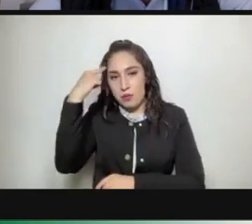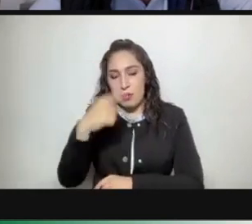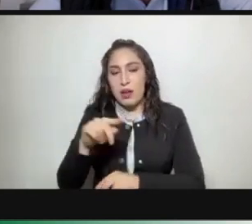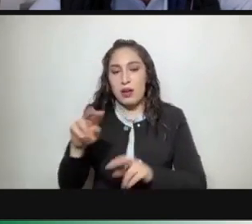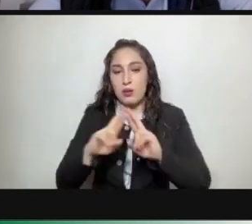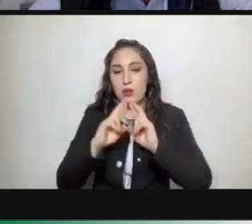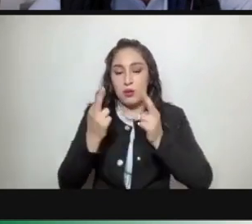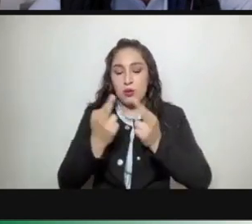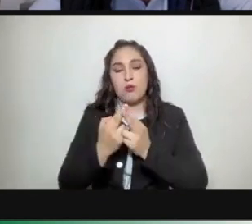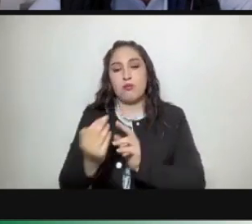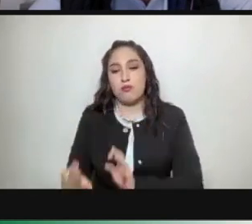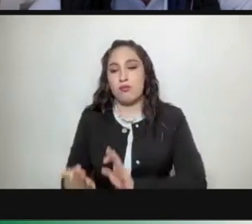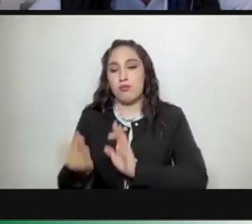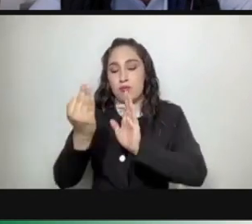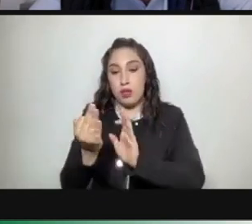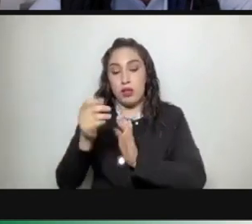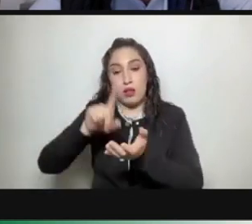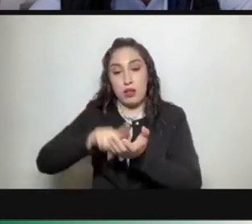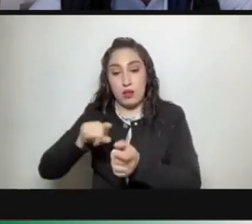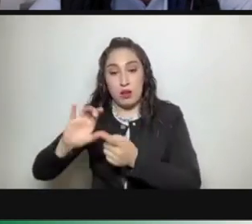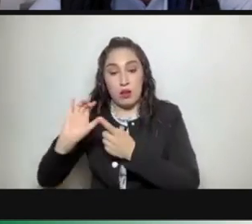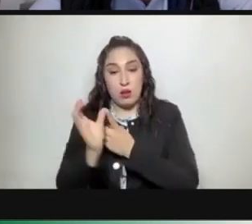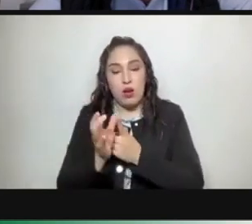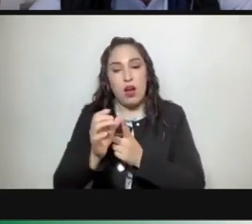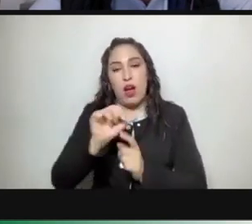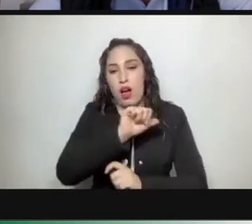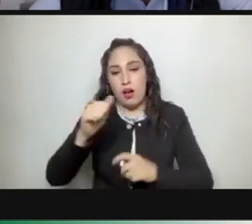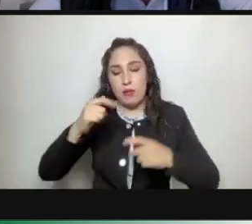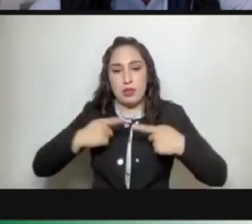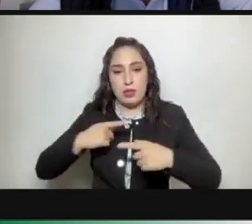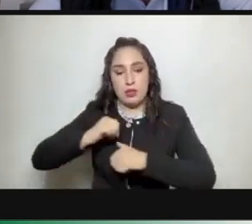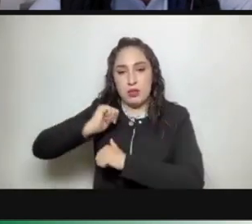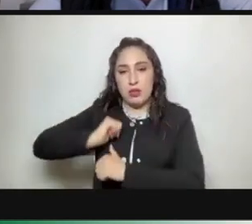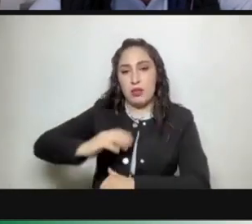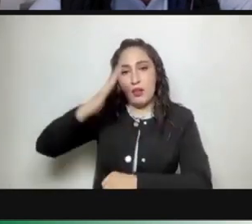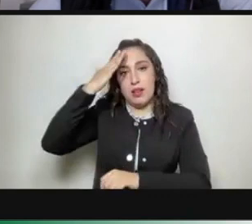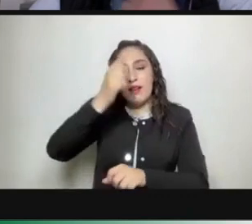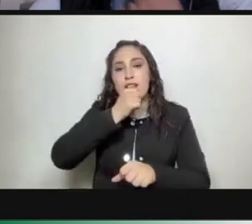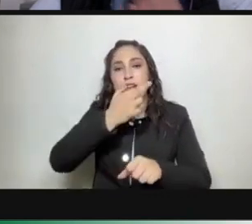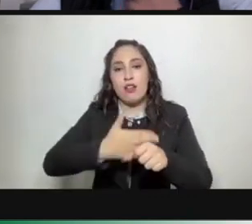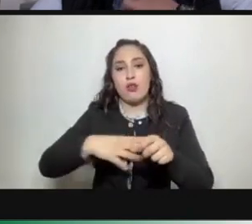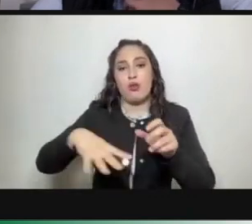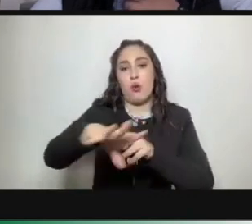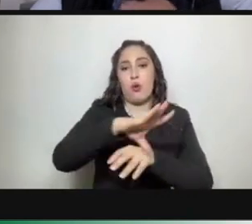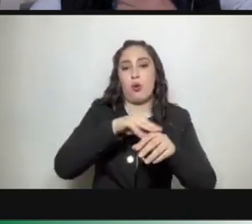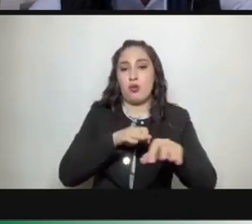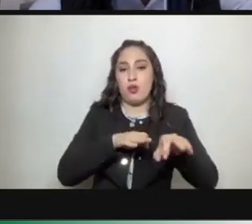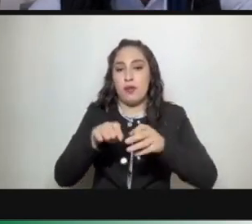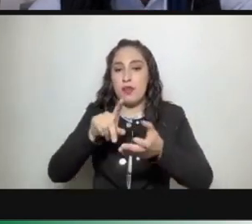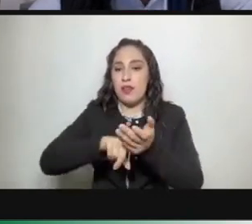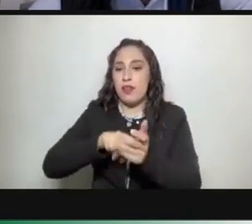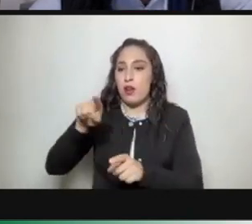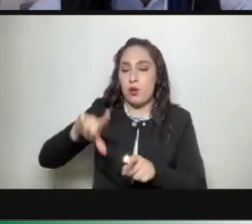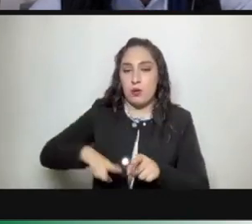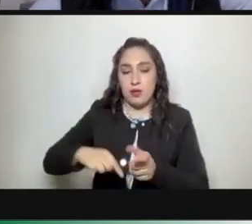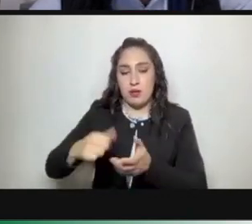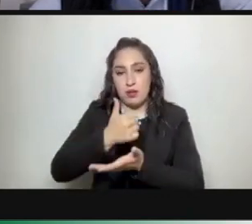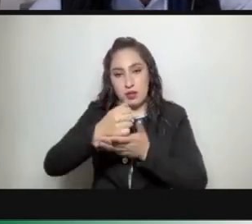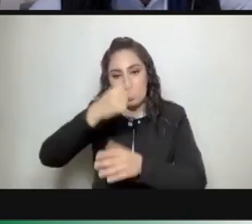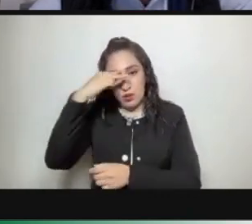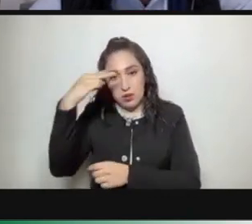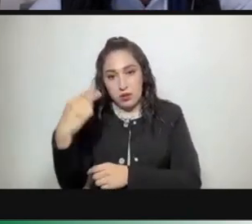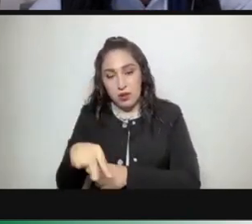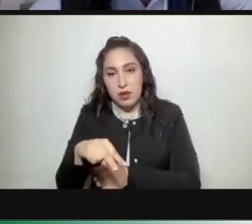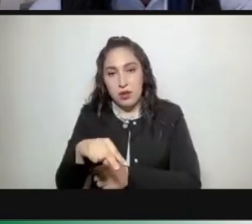de este congreso de las personas titulares de las secretarías que integran el gabinete del gobierno de la ciudad de México de la